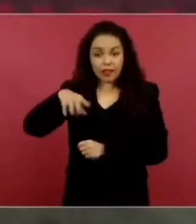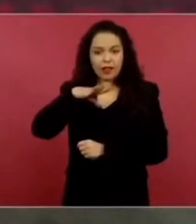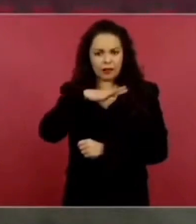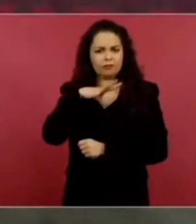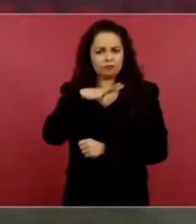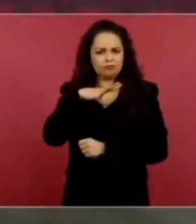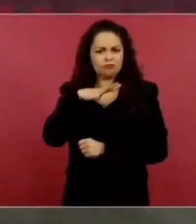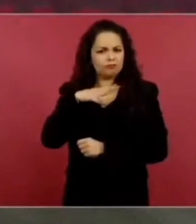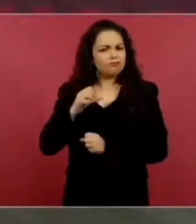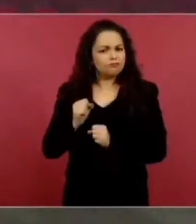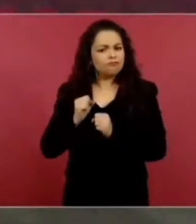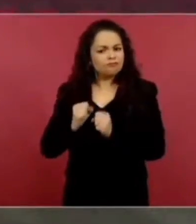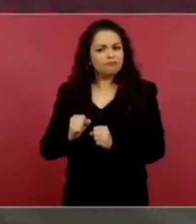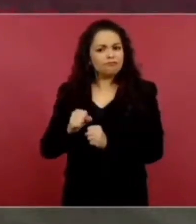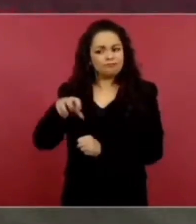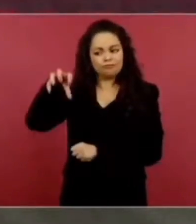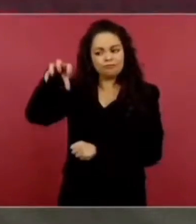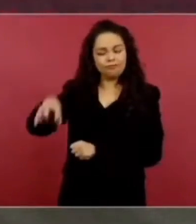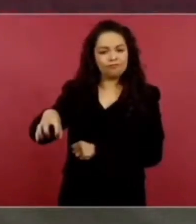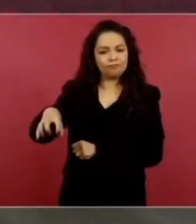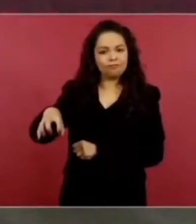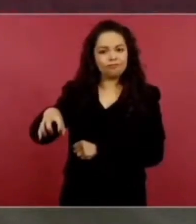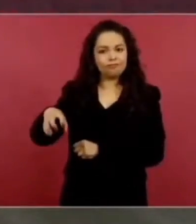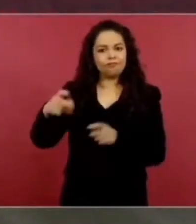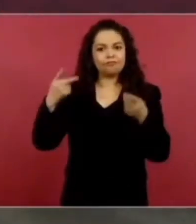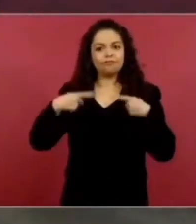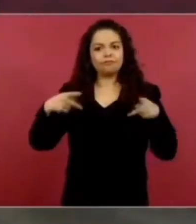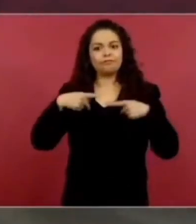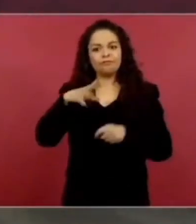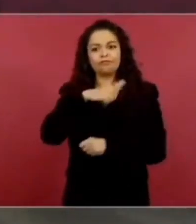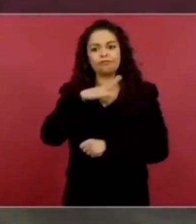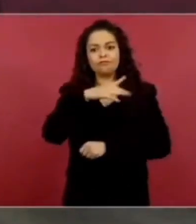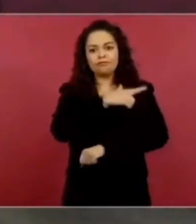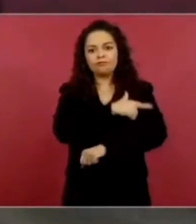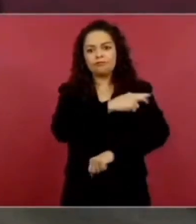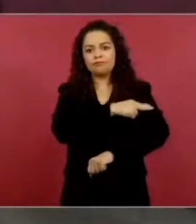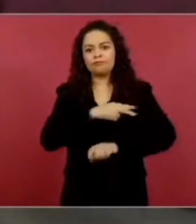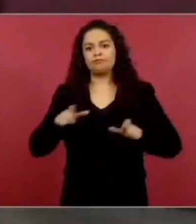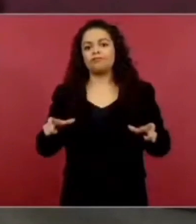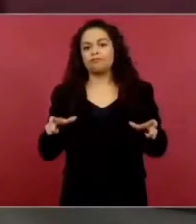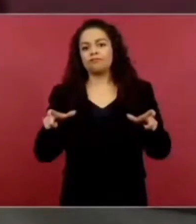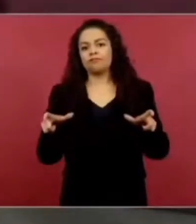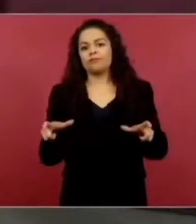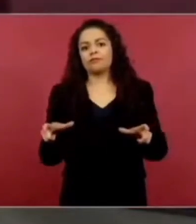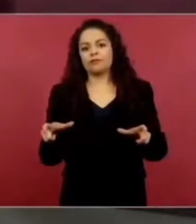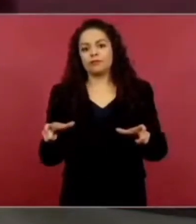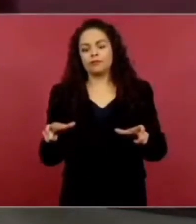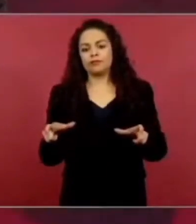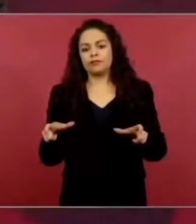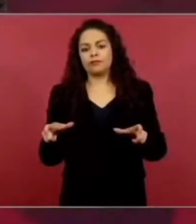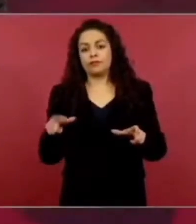algún cuartel de la Guardia y van a quedarse fijos